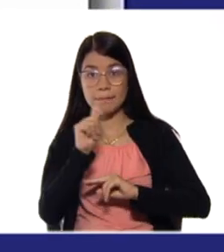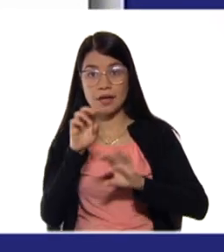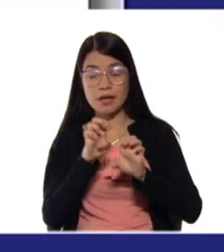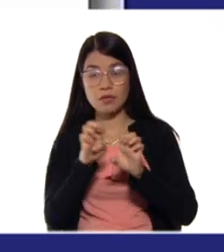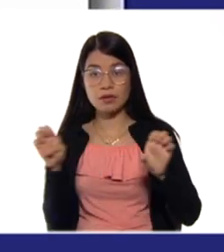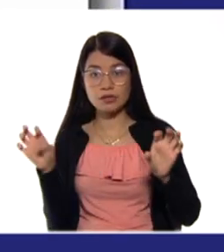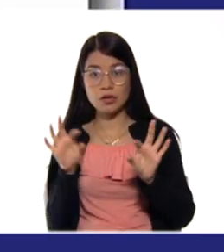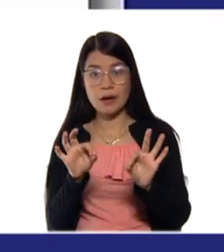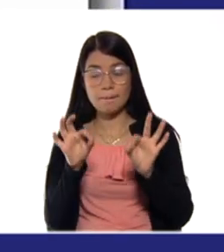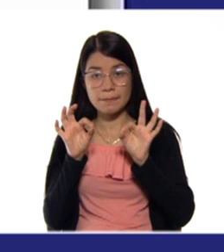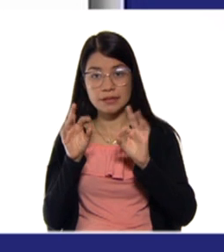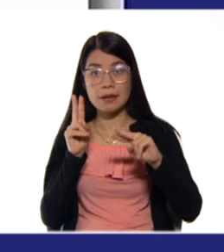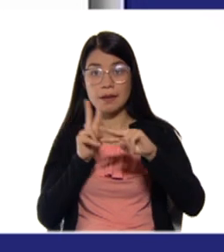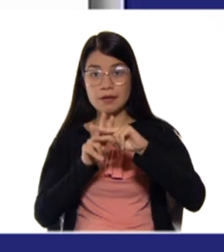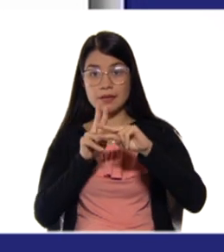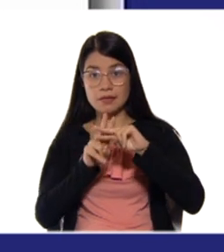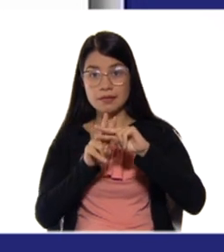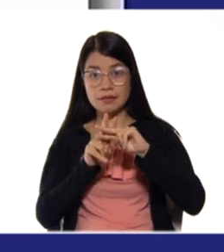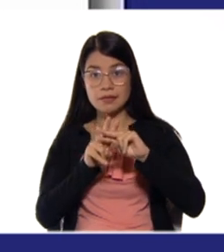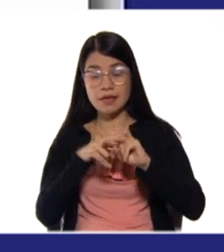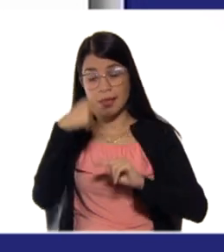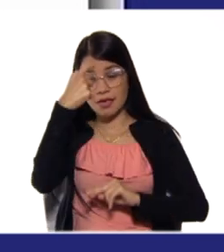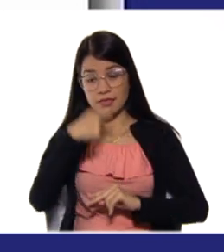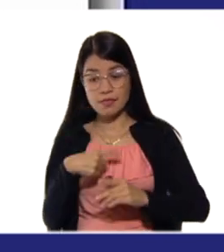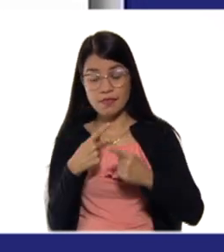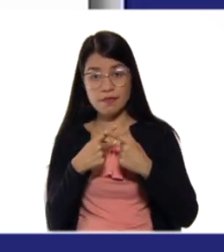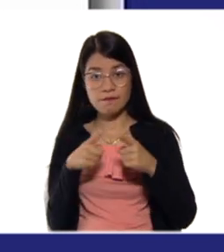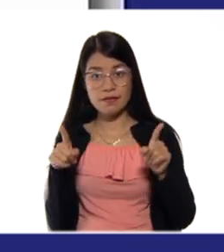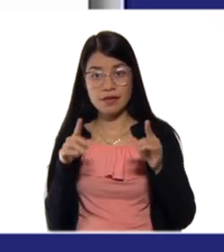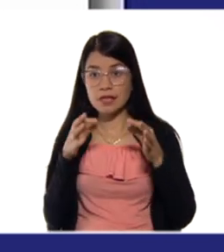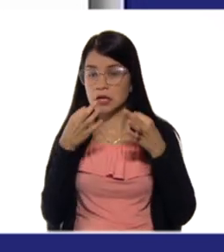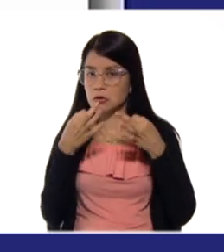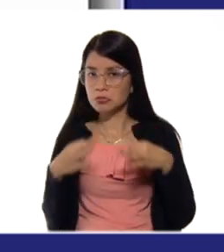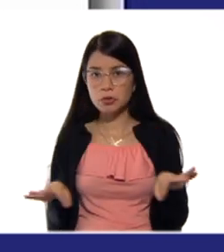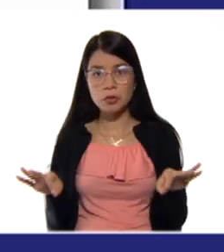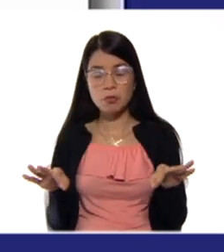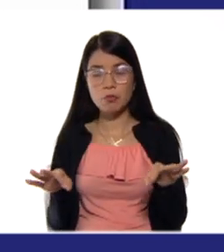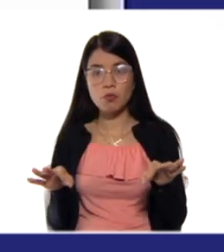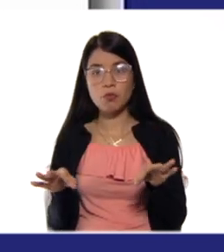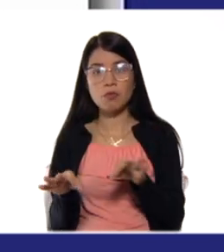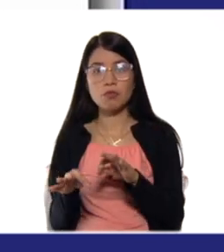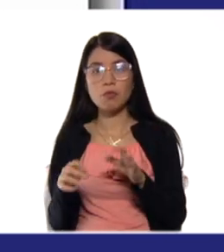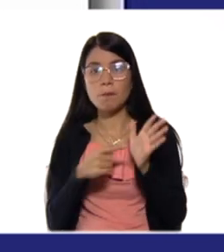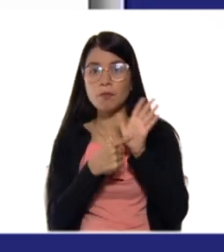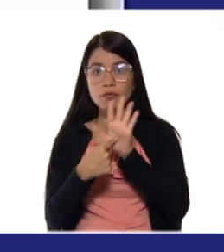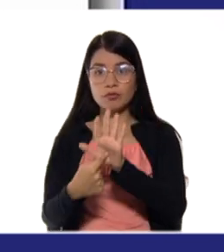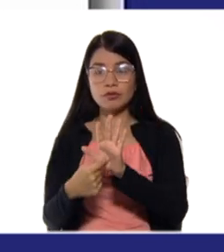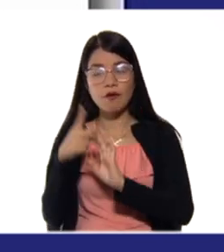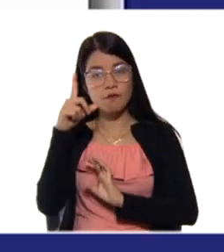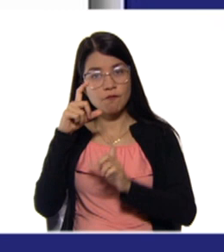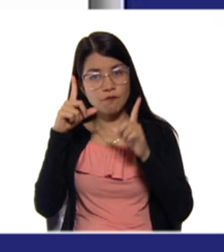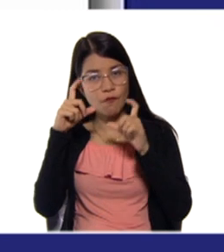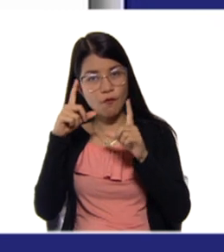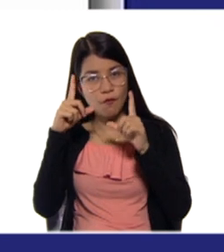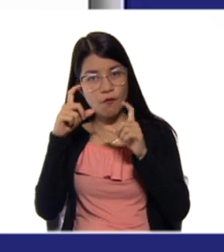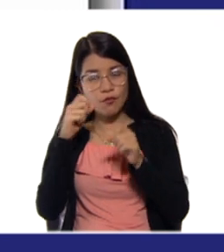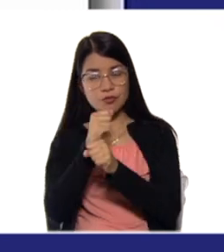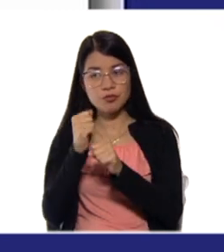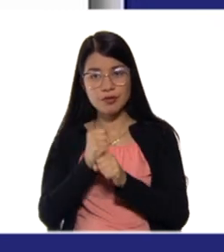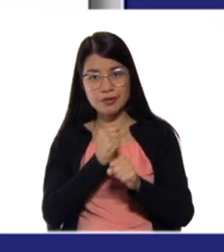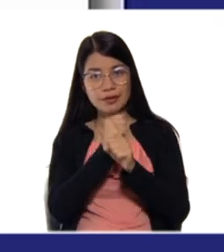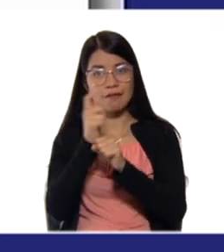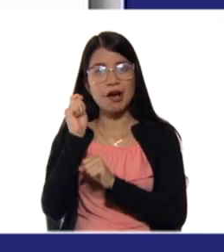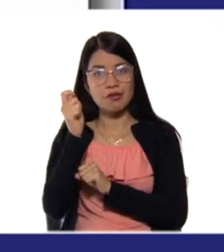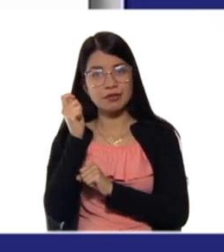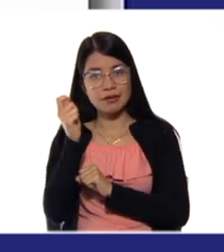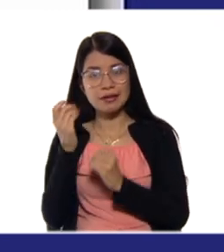especial y hashtag ser diferente es algo común. Mostrar imágenes del trabajo que nuestros estudiantes y participantes